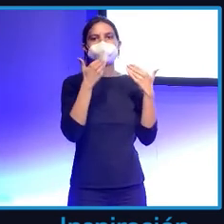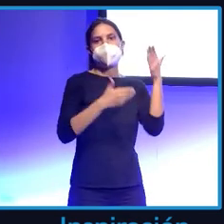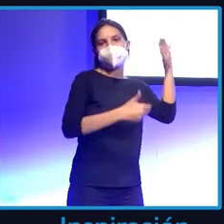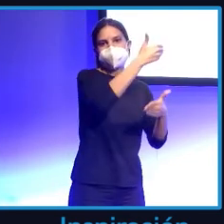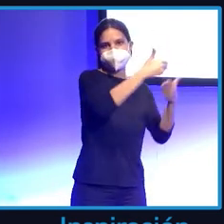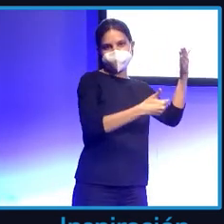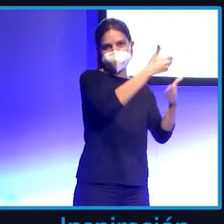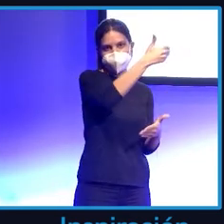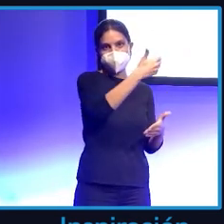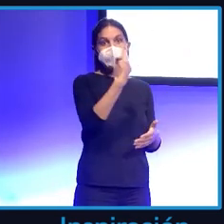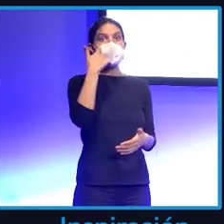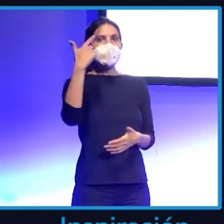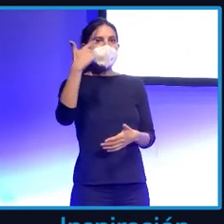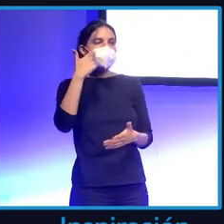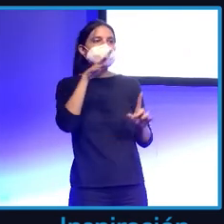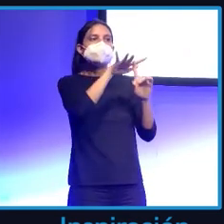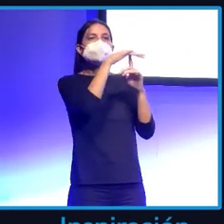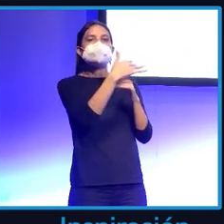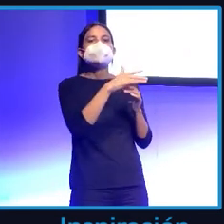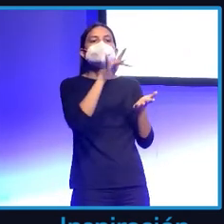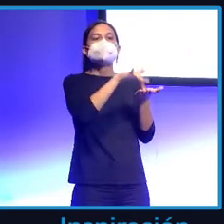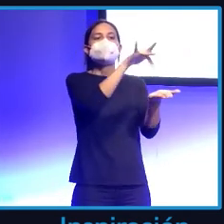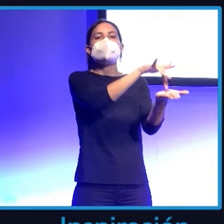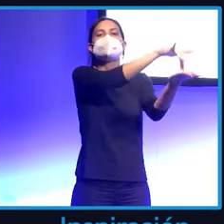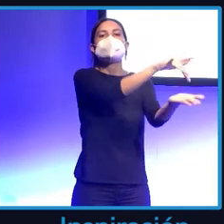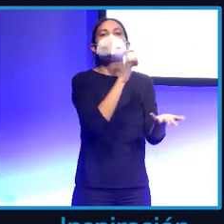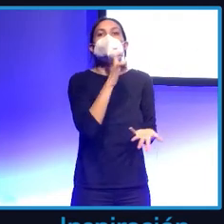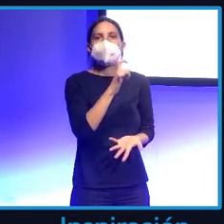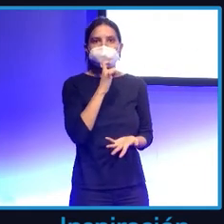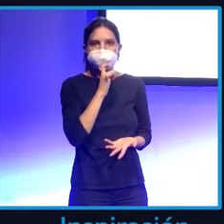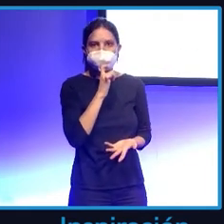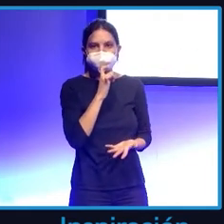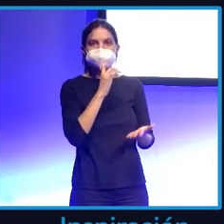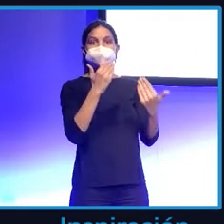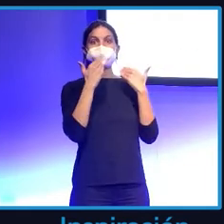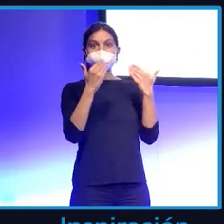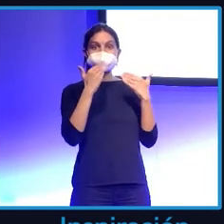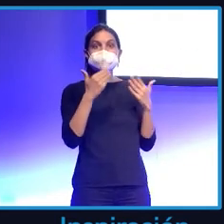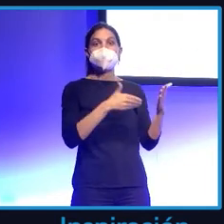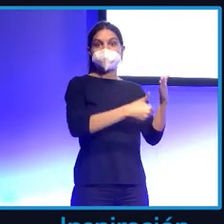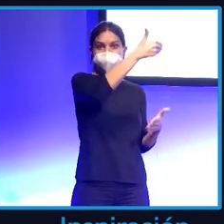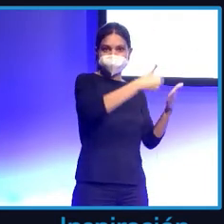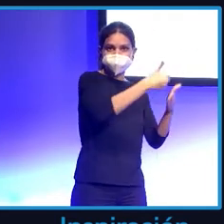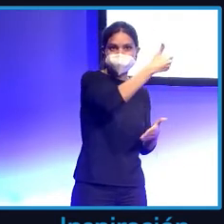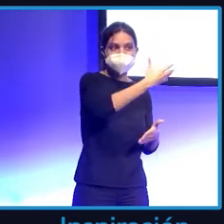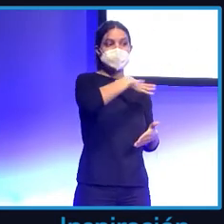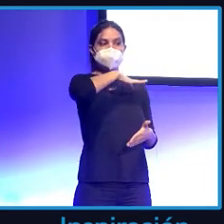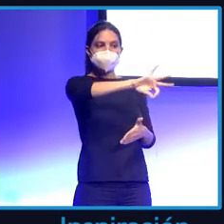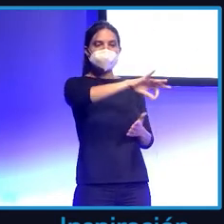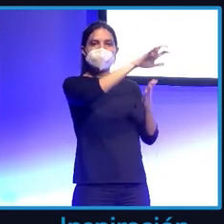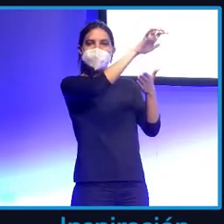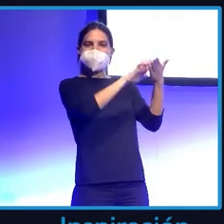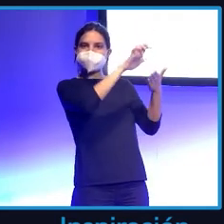necesitamos saber cómo van pasando los hechos y para eso con ese Big Data de la prensa vamos a ir poniendo cada artículo